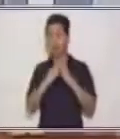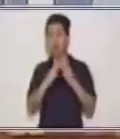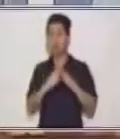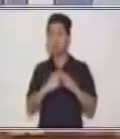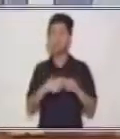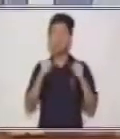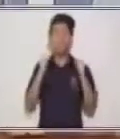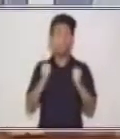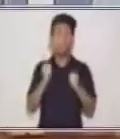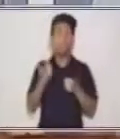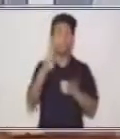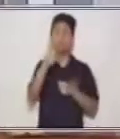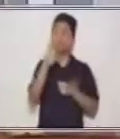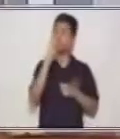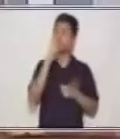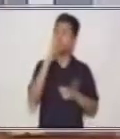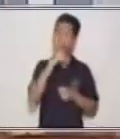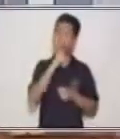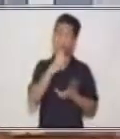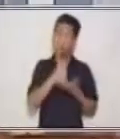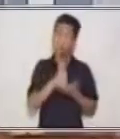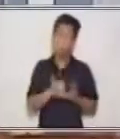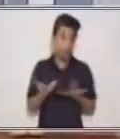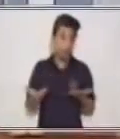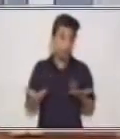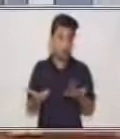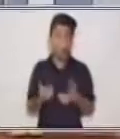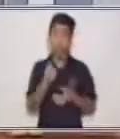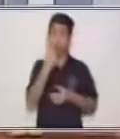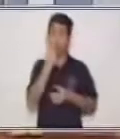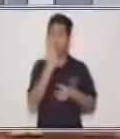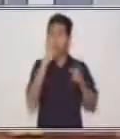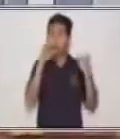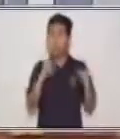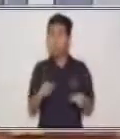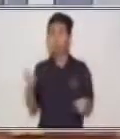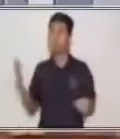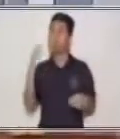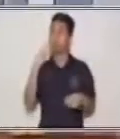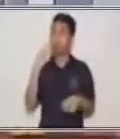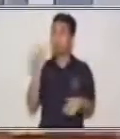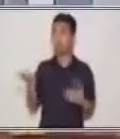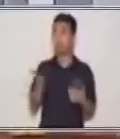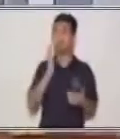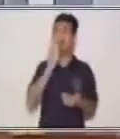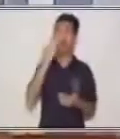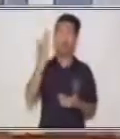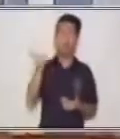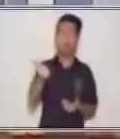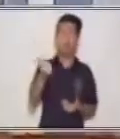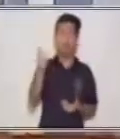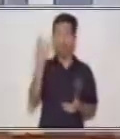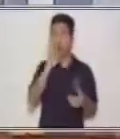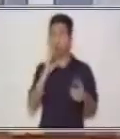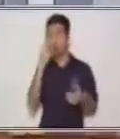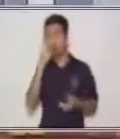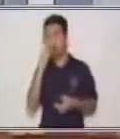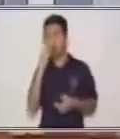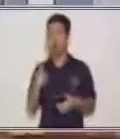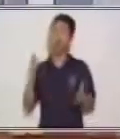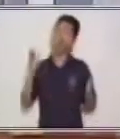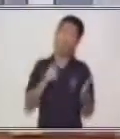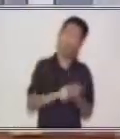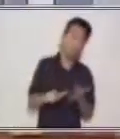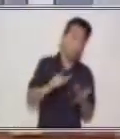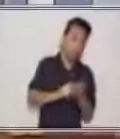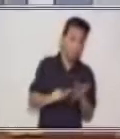cuando tú no ayudas. Porque si hay solo una persona, que puede ser mami, la abuelita, o en algunos casos papito, ordena que te ordena